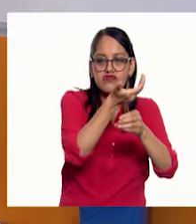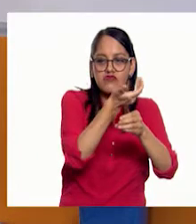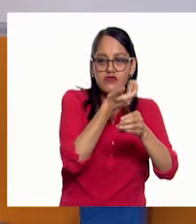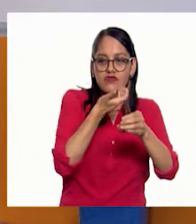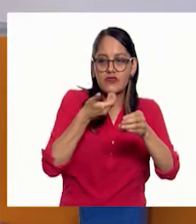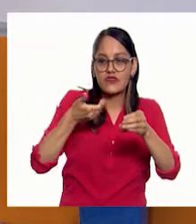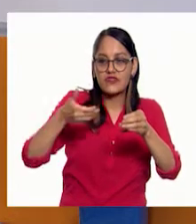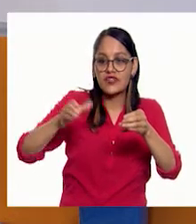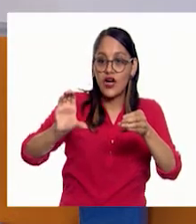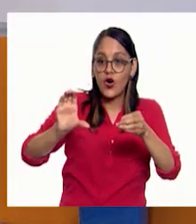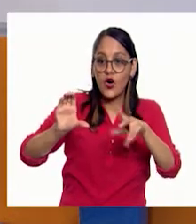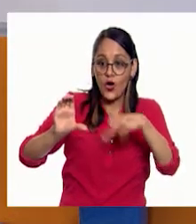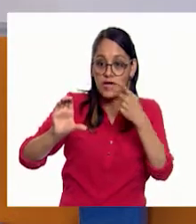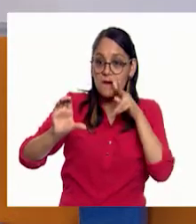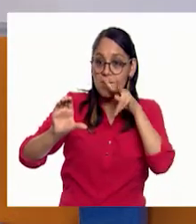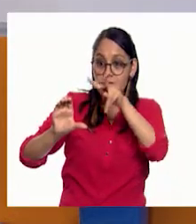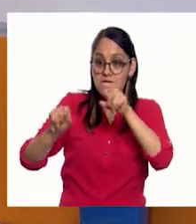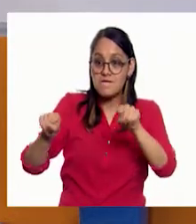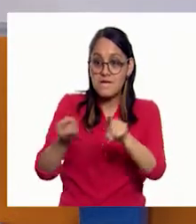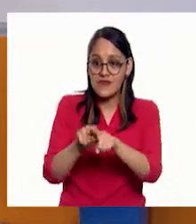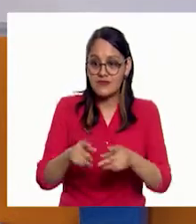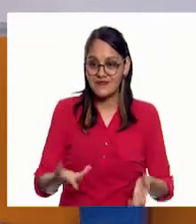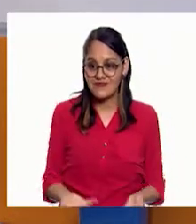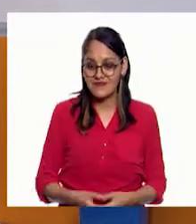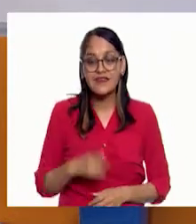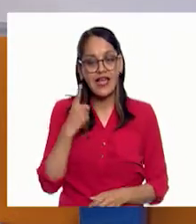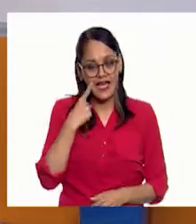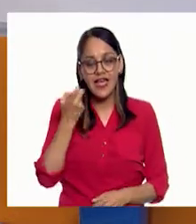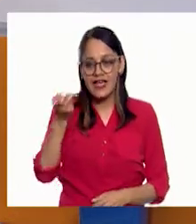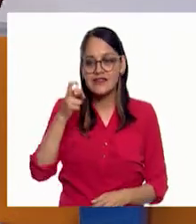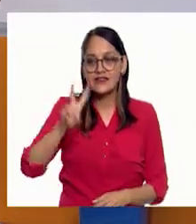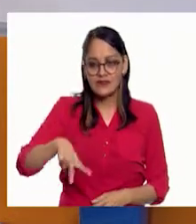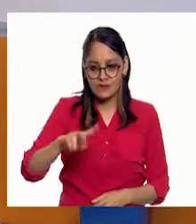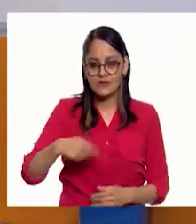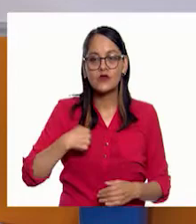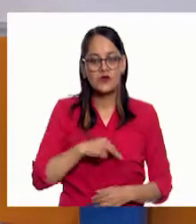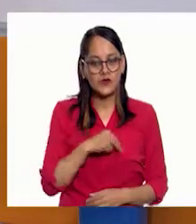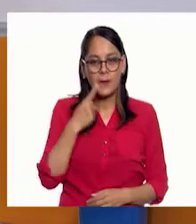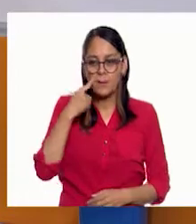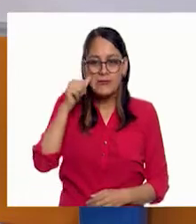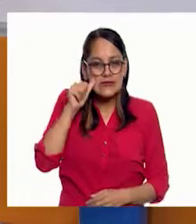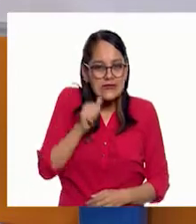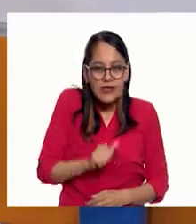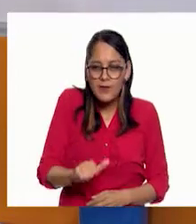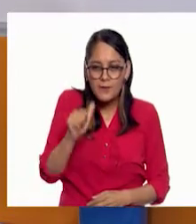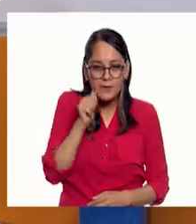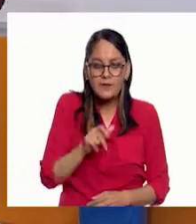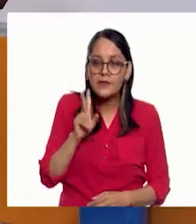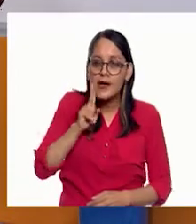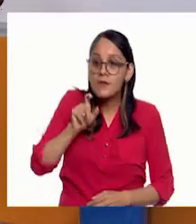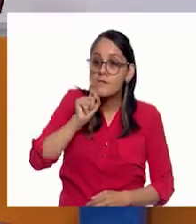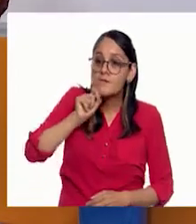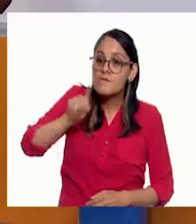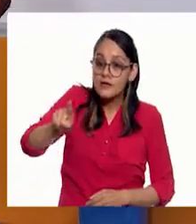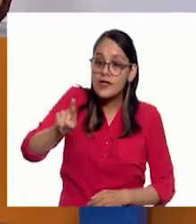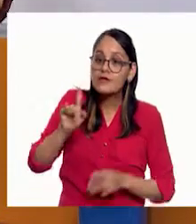llenarnos de más dudas, pero así funciona. Siempre vamos a ver, siempre vamos a ver la misma cara de la luna.